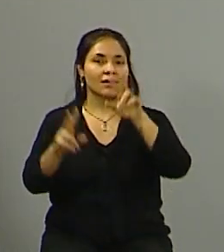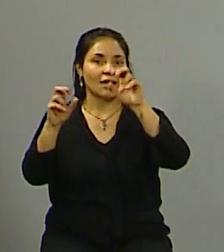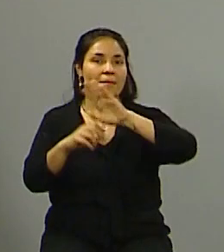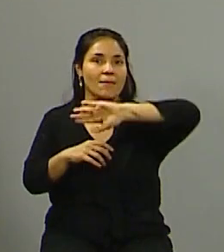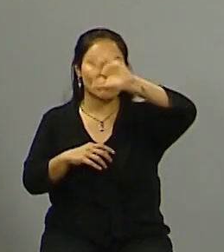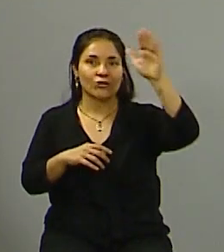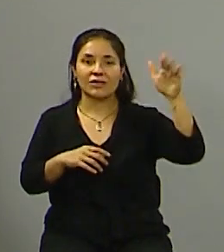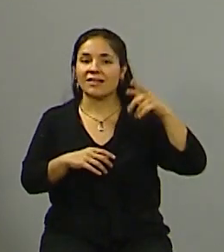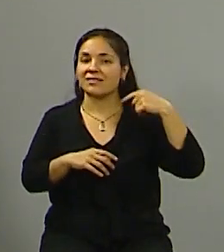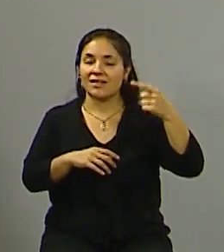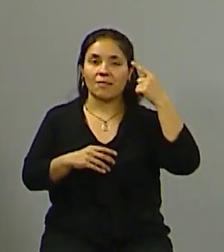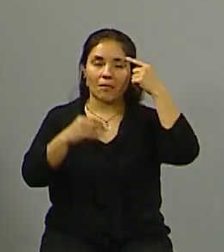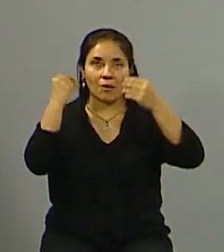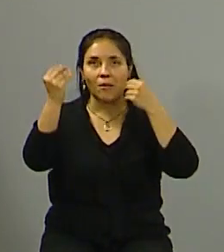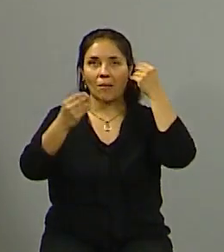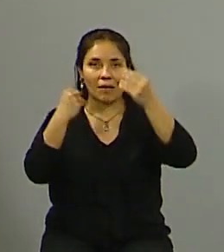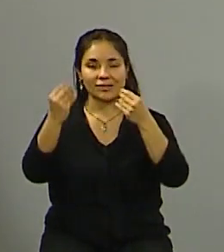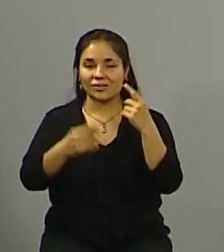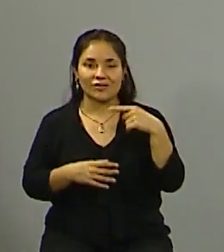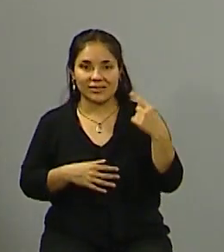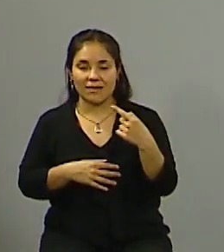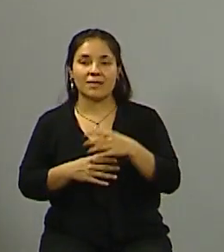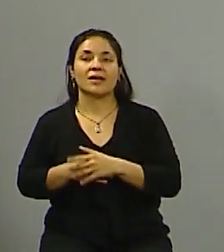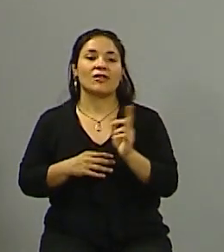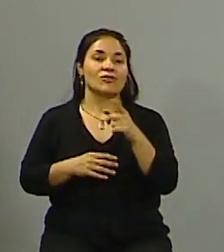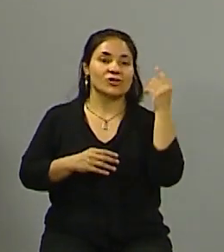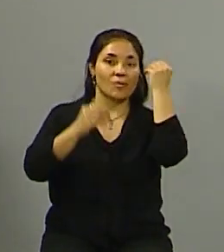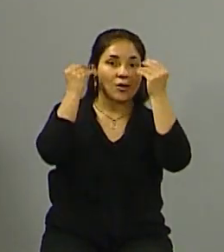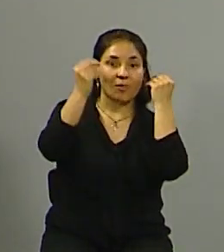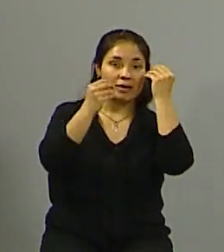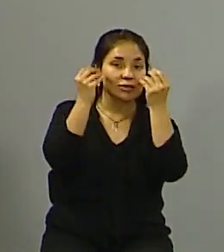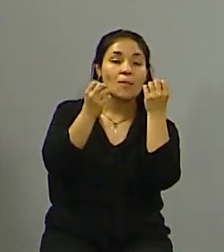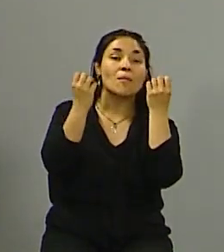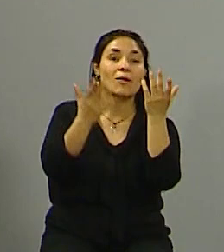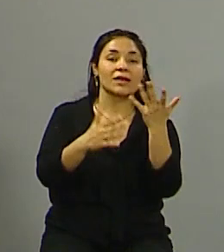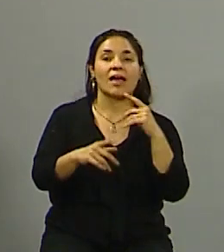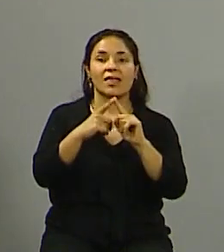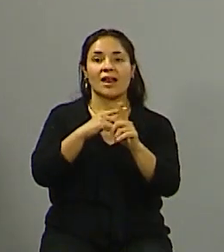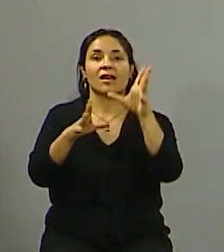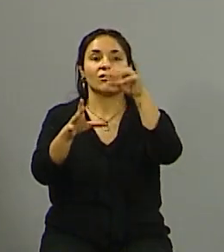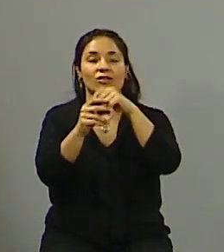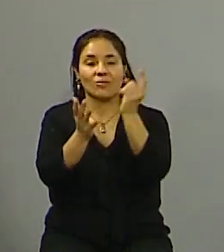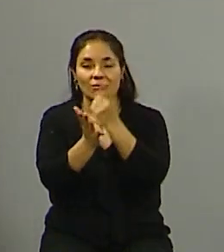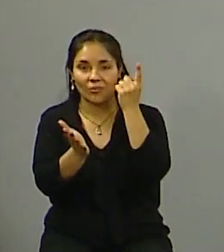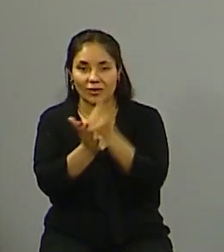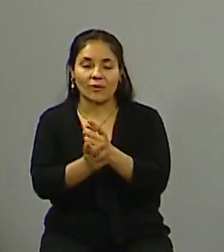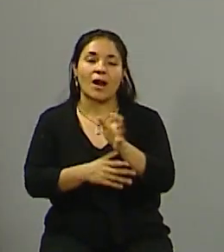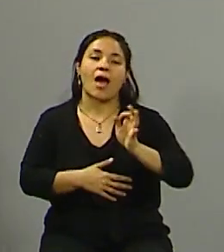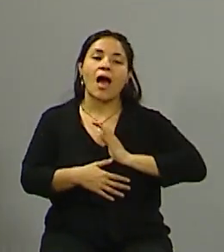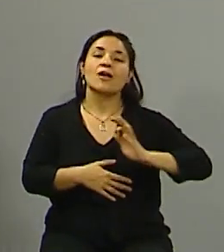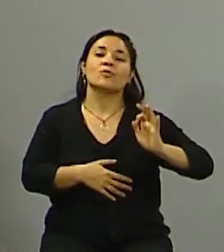que siempre nos genera dolor de cabeza. Digo, a nosotros tal vez por preocupación porque no tenemos injerencia directa en esto, pero bueno, año a año